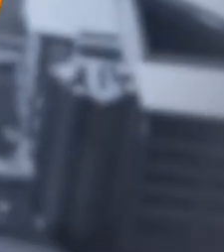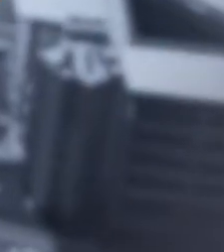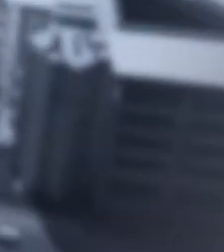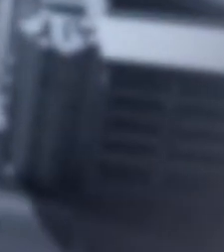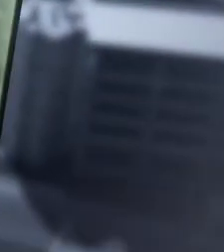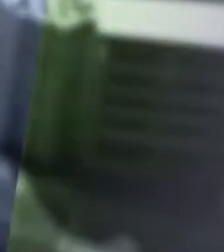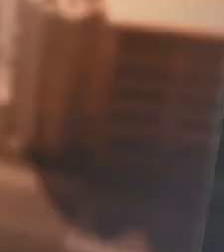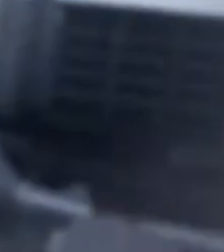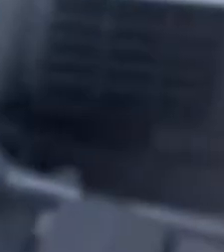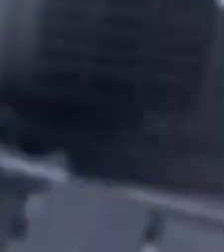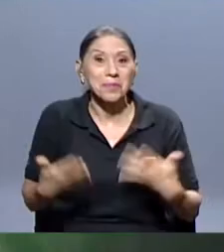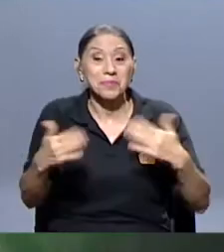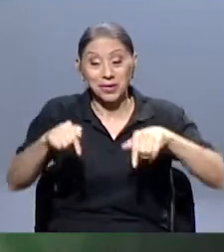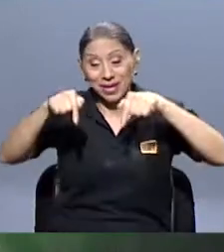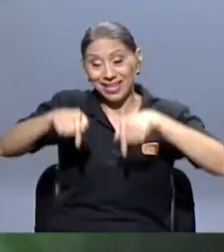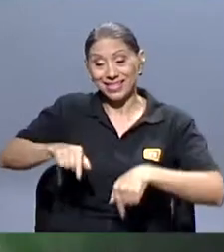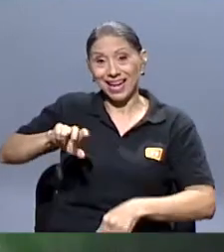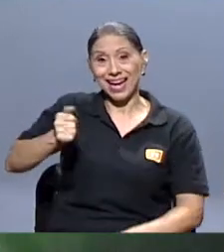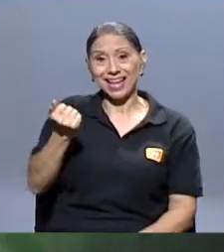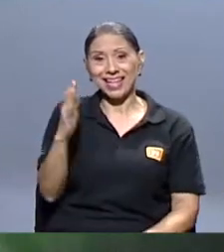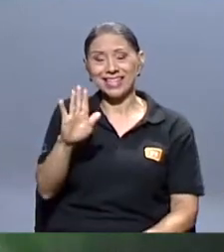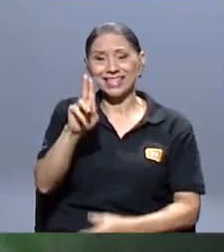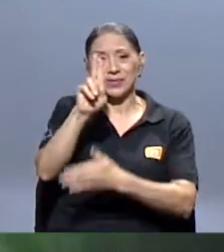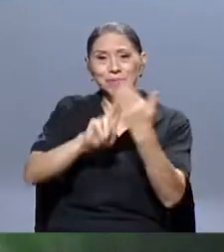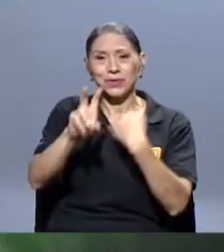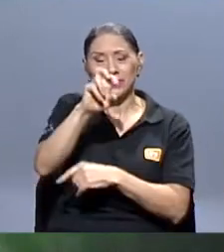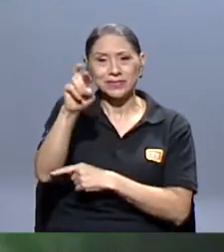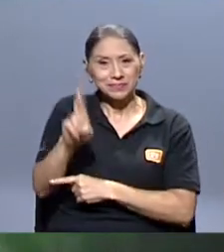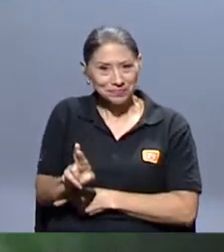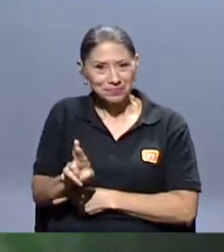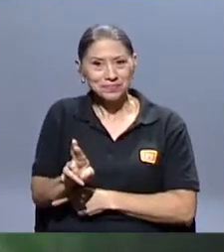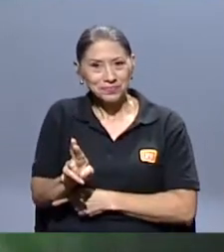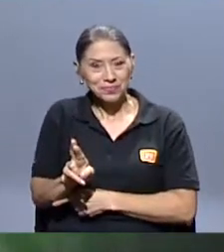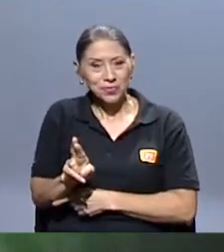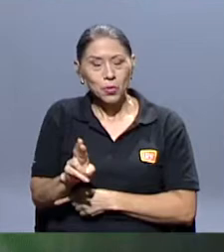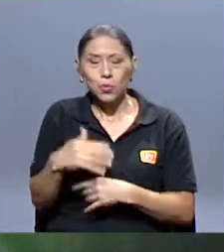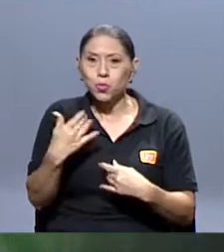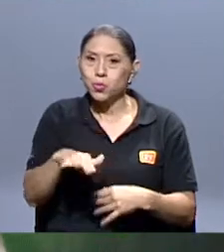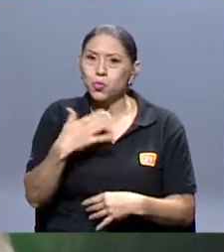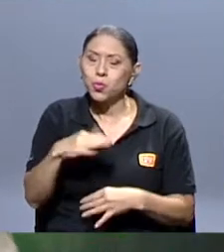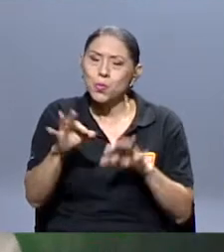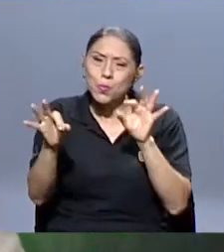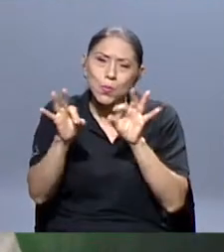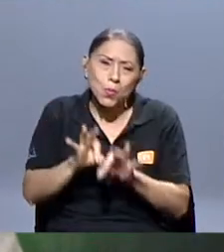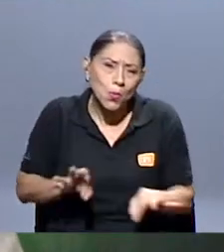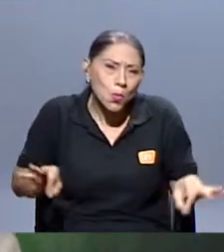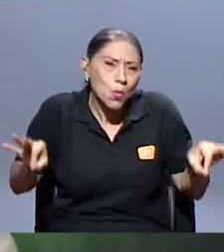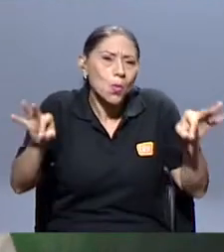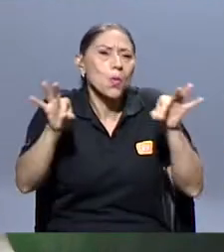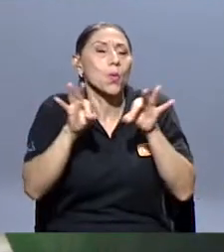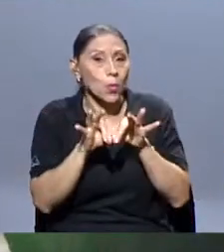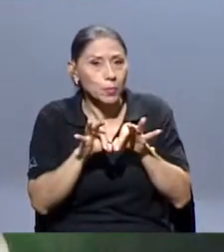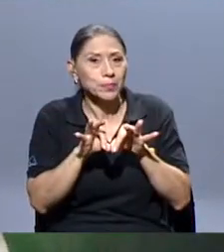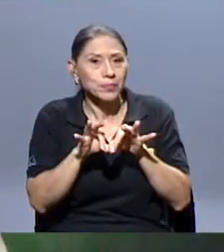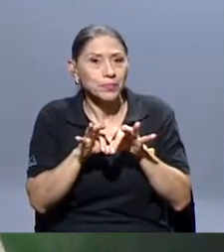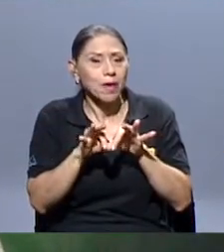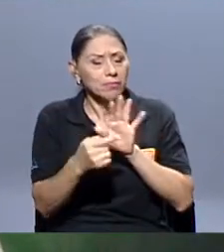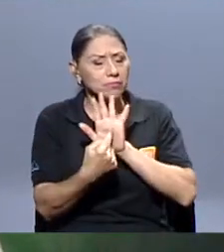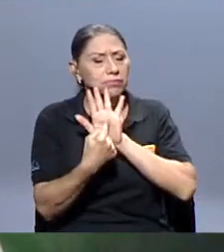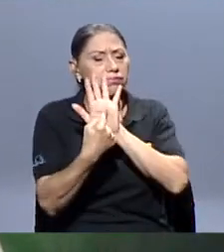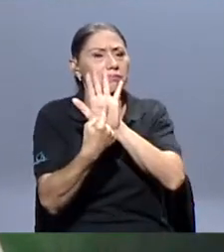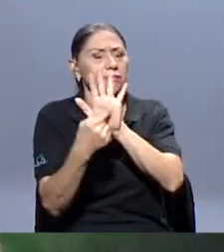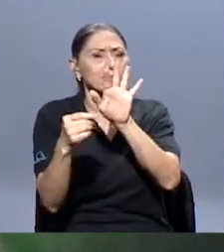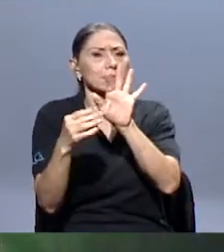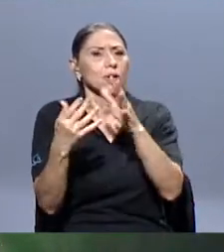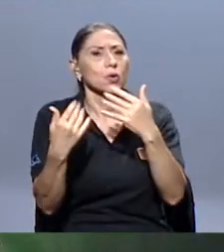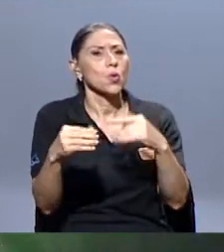Para este canal 15, Universidad de Costa Rica, es muy, muy, muy valioso destacar la importancia